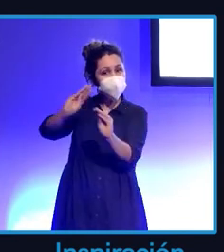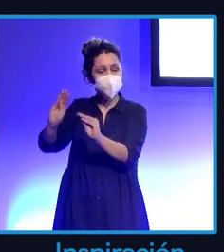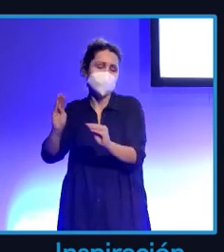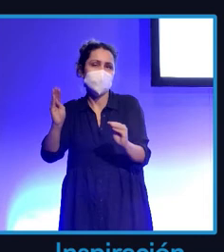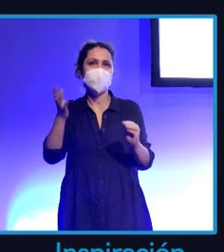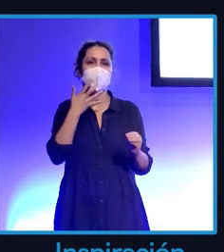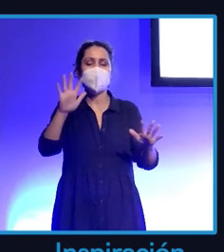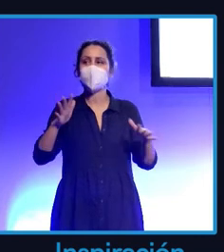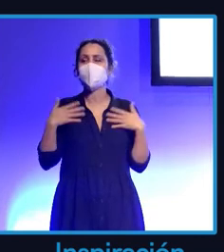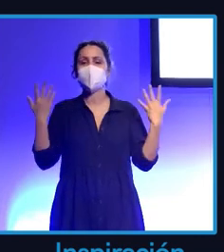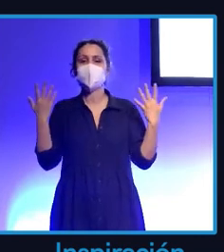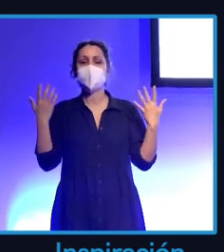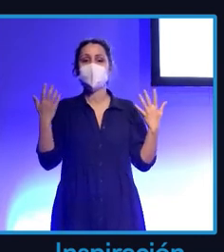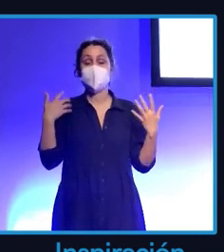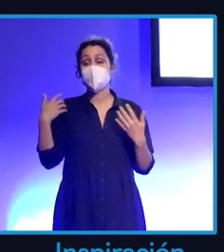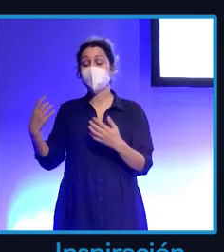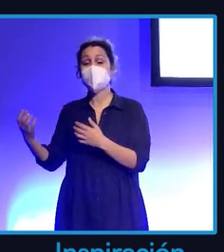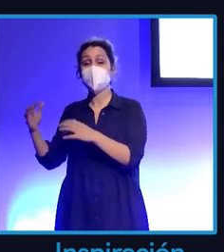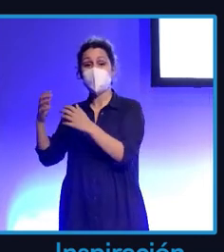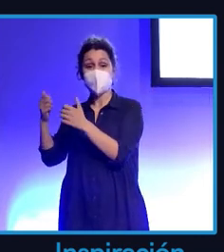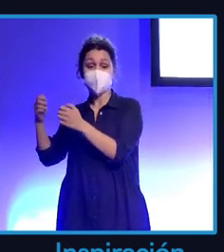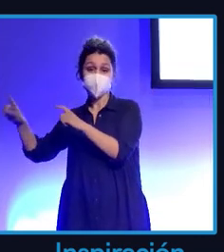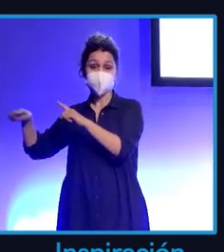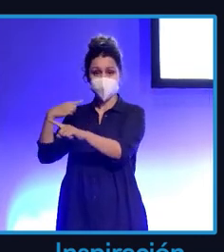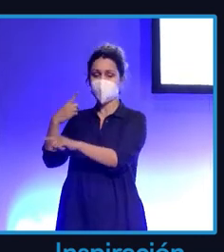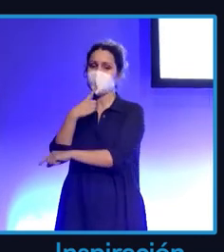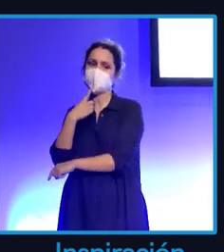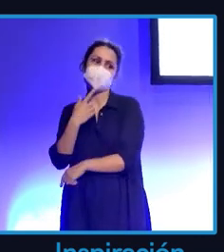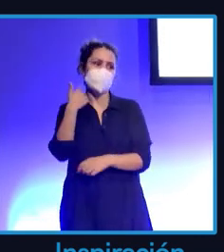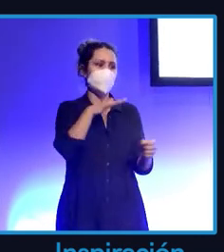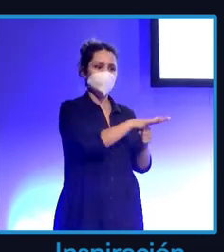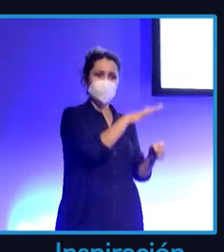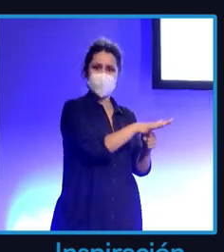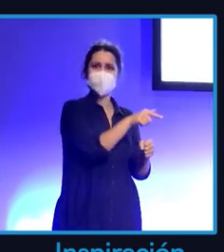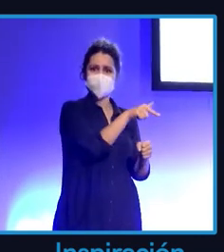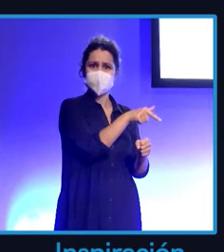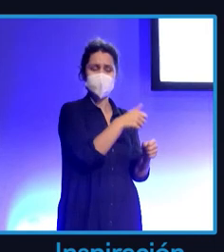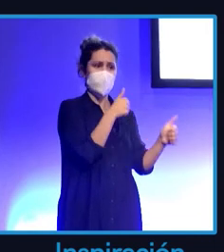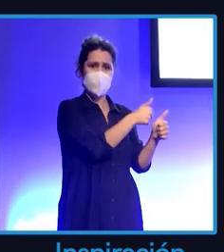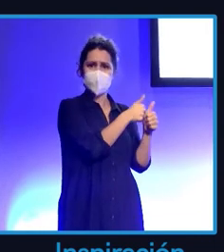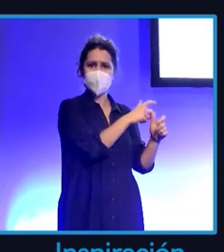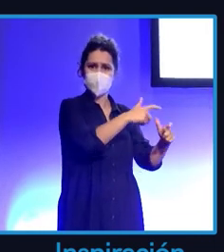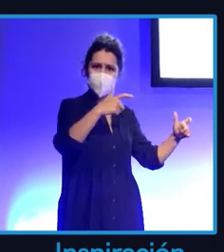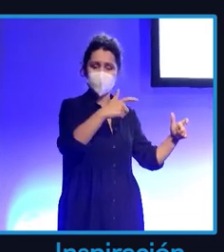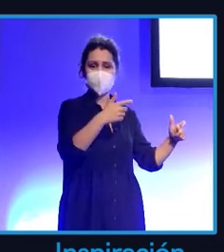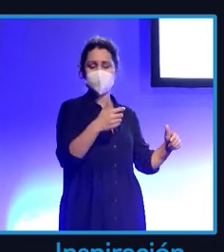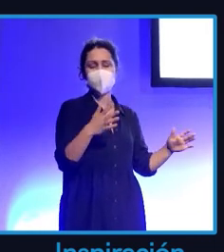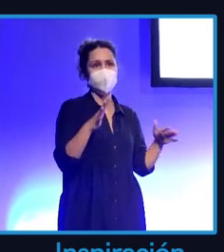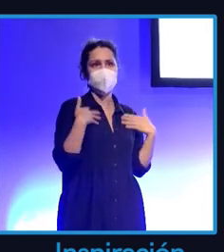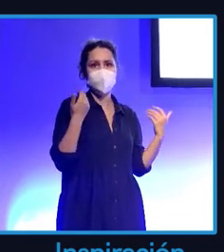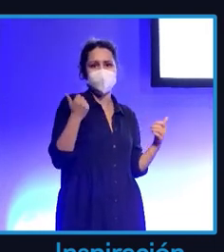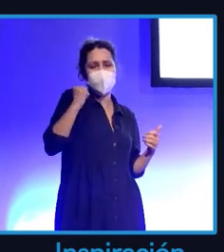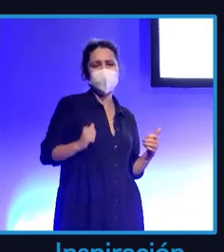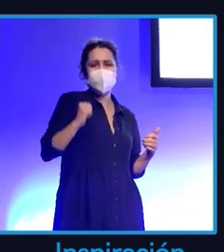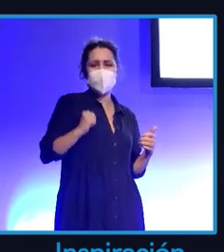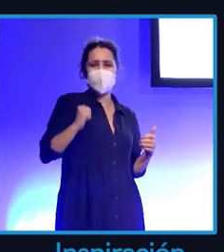repente, también me escriben mucho diciéndome, es que esta influencer de gran consumo de repente lleva un Chanel de 10.000 euros y es que no